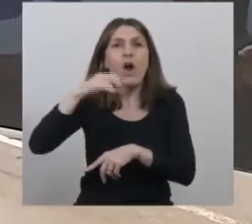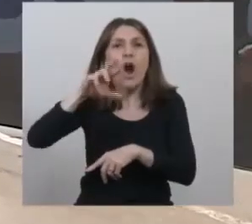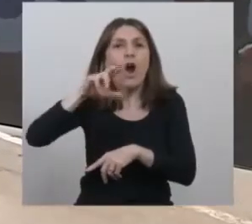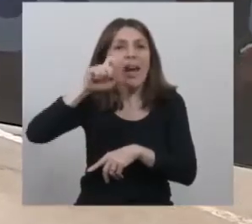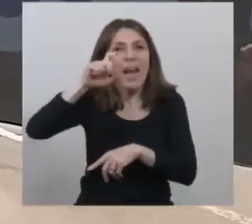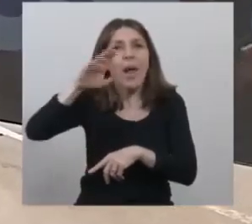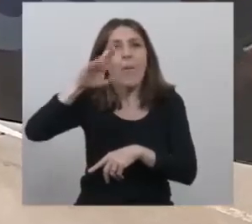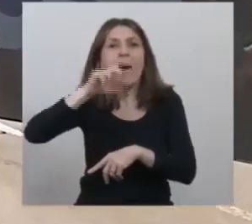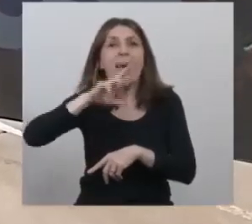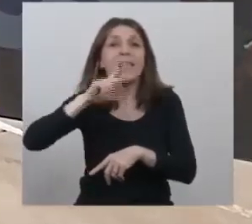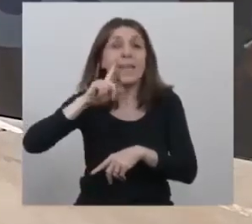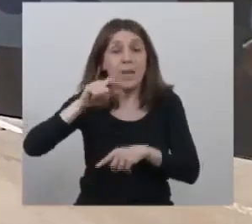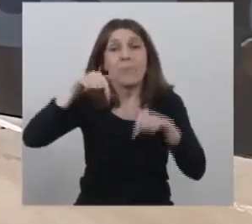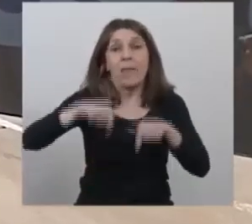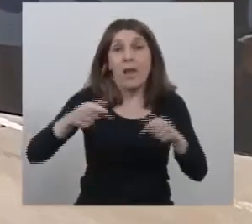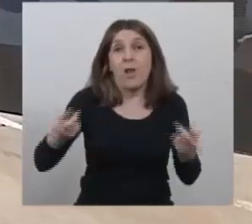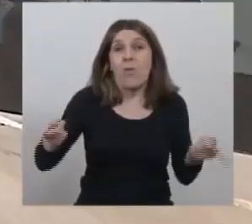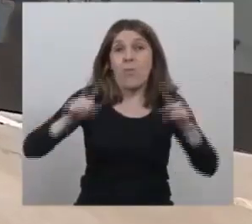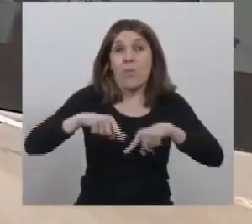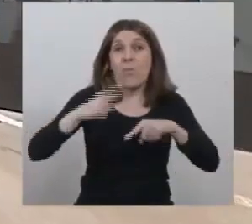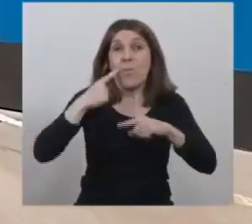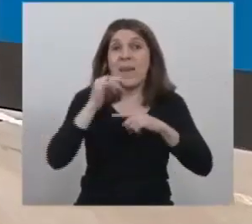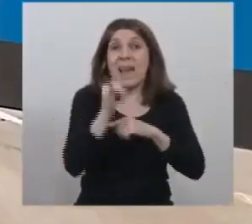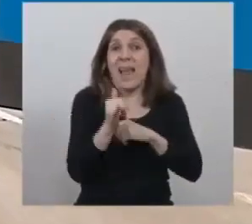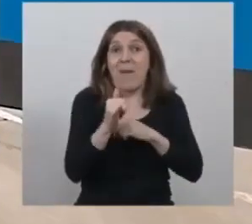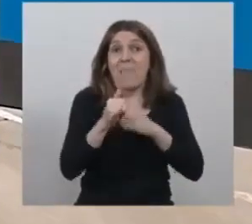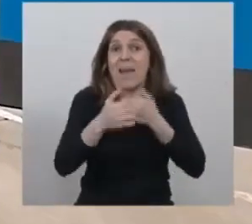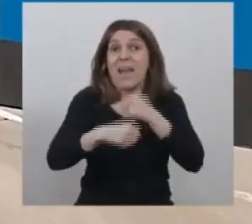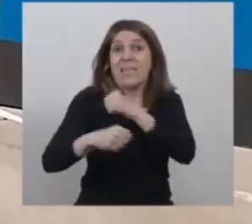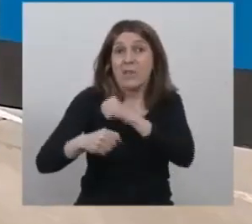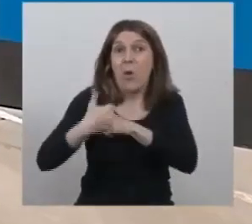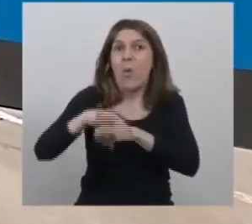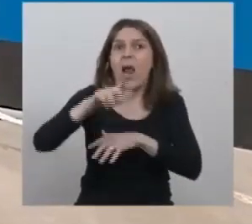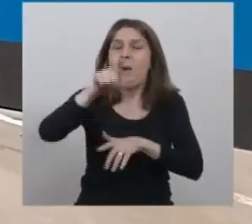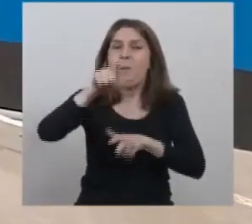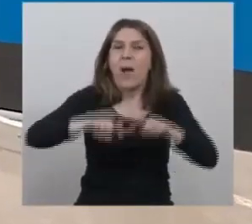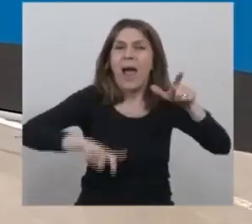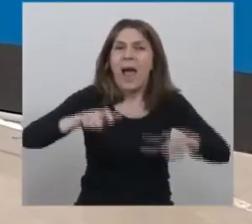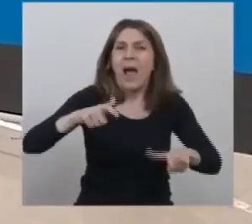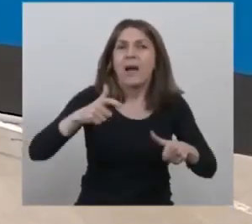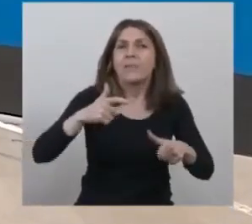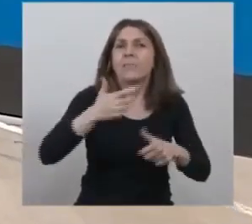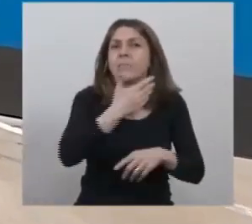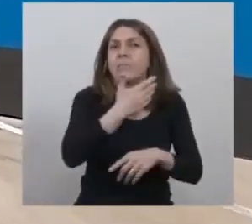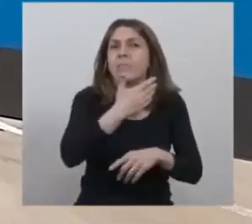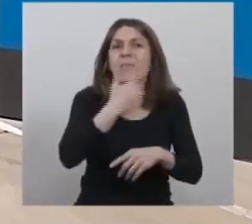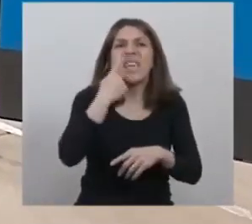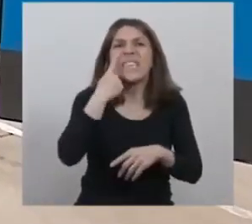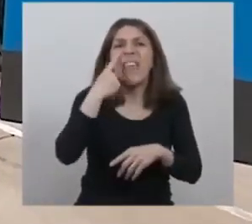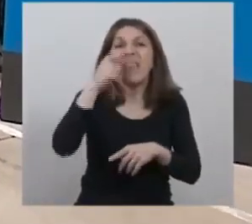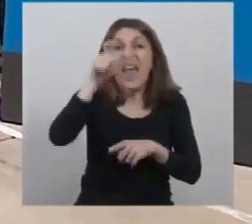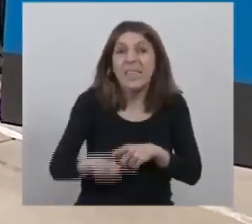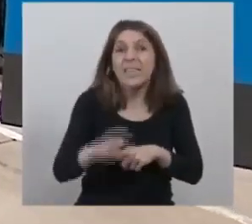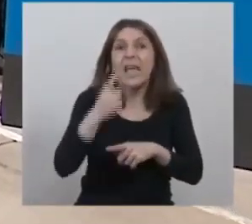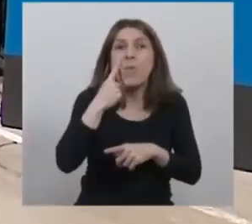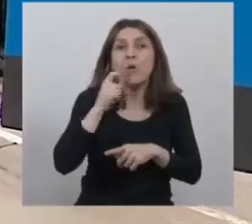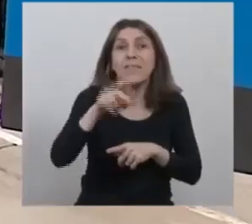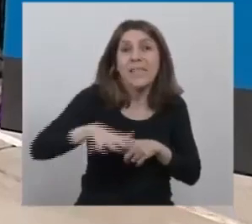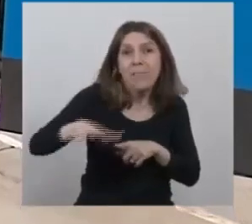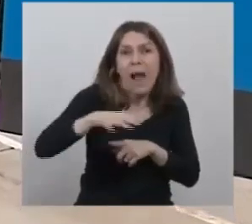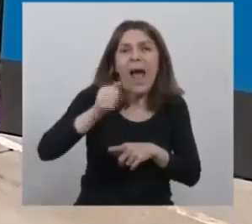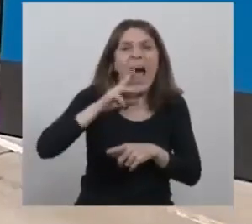Regresamos ahora a Escobar para escuchar las palabras de bienvenida por parte del señor Intendente Municipal,